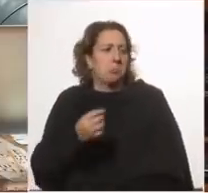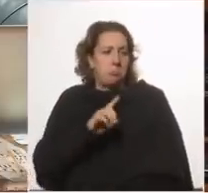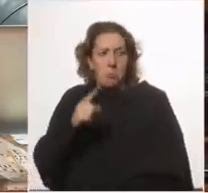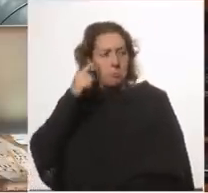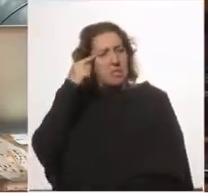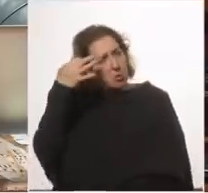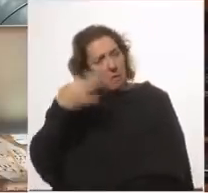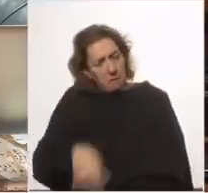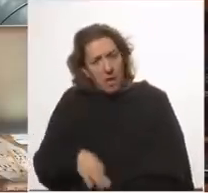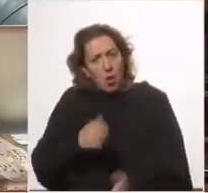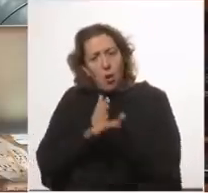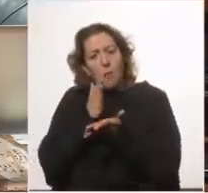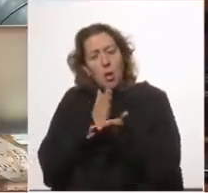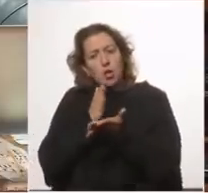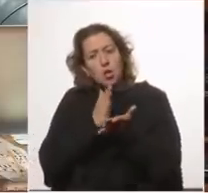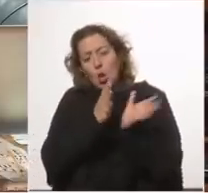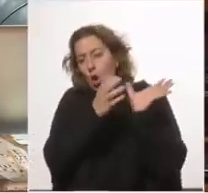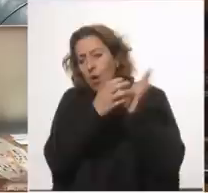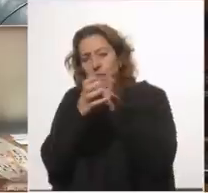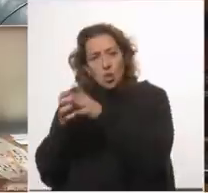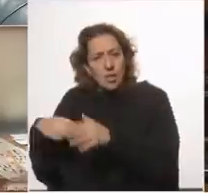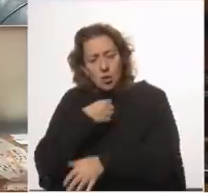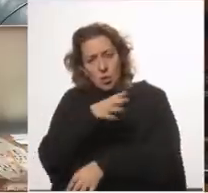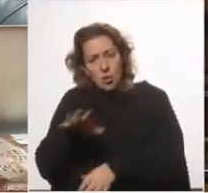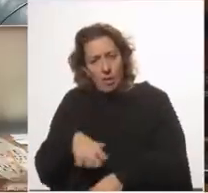propuesta de colaboración de las organizaciones de la sociedad?